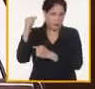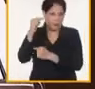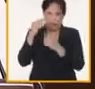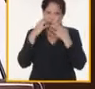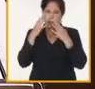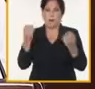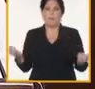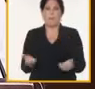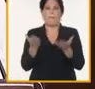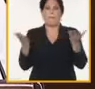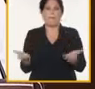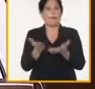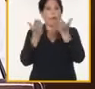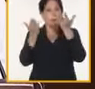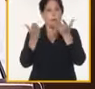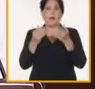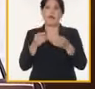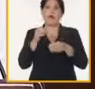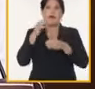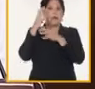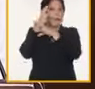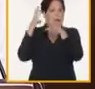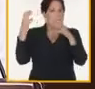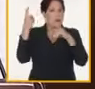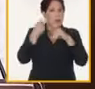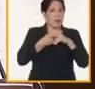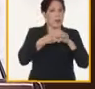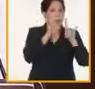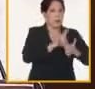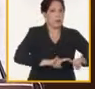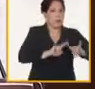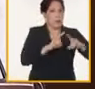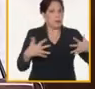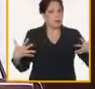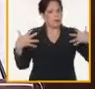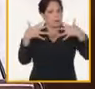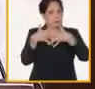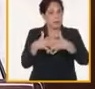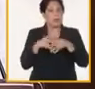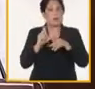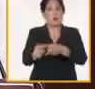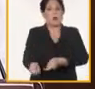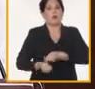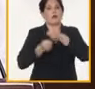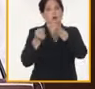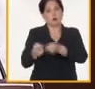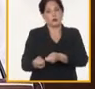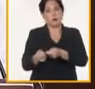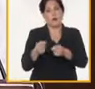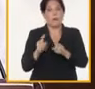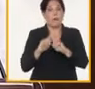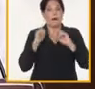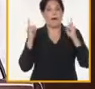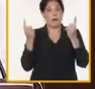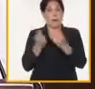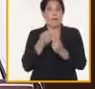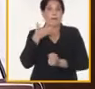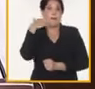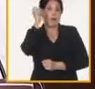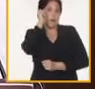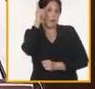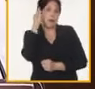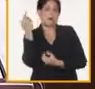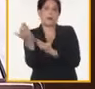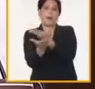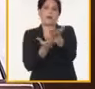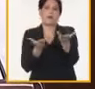promoviendo el uso de la ciencia y la innovación, el extensionismo agrario y la generalización de las mejores experiencias,